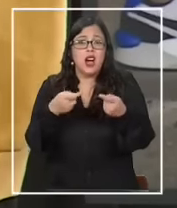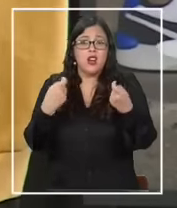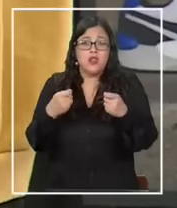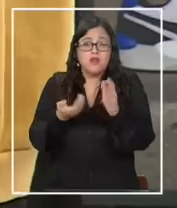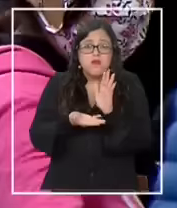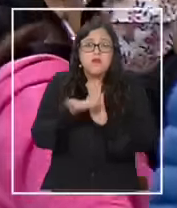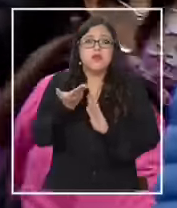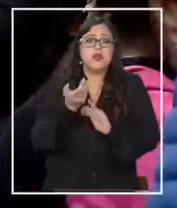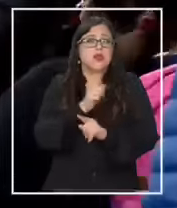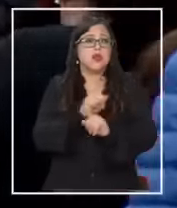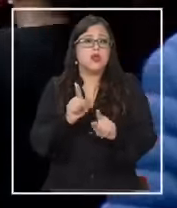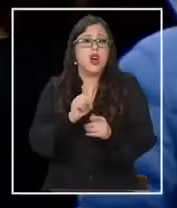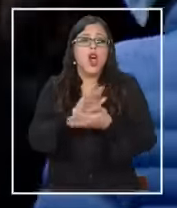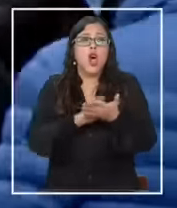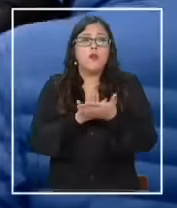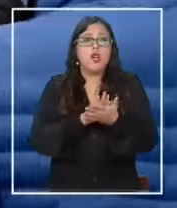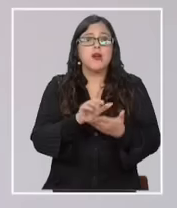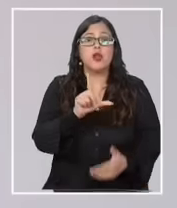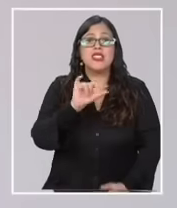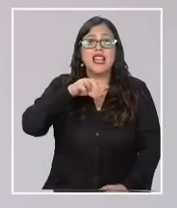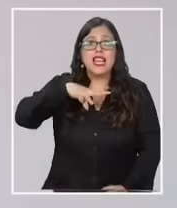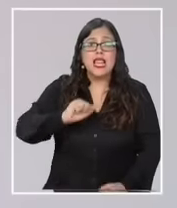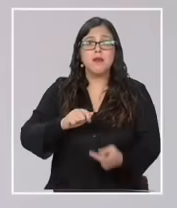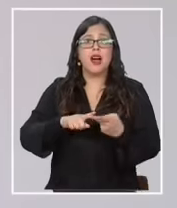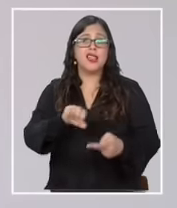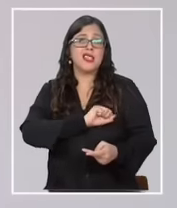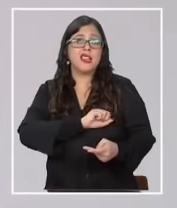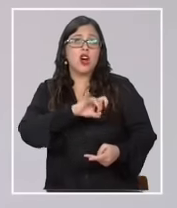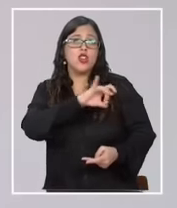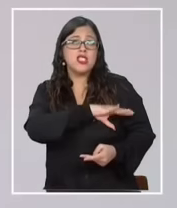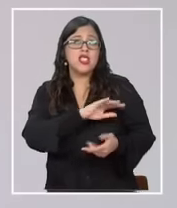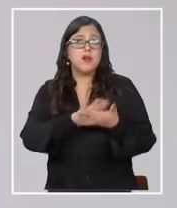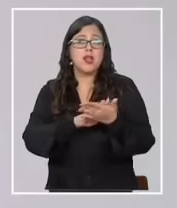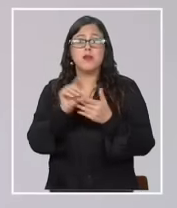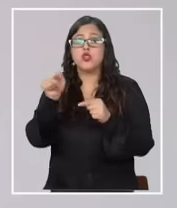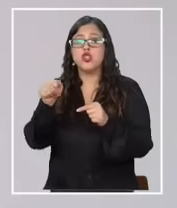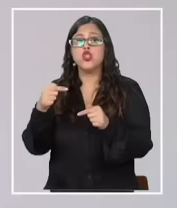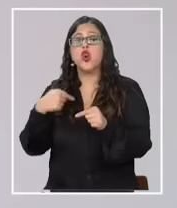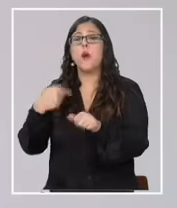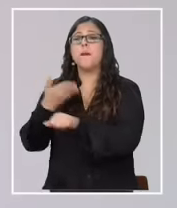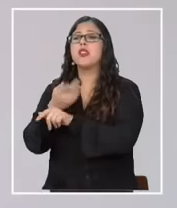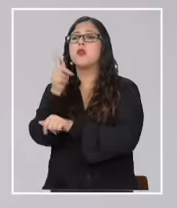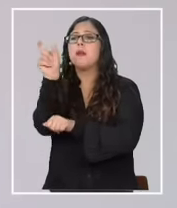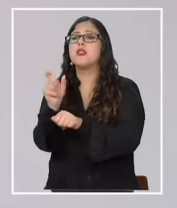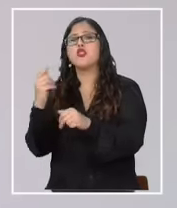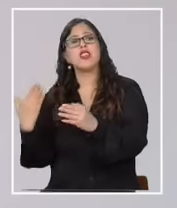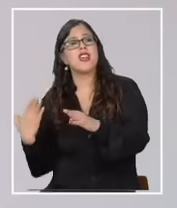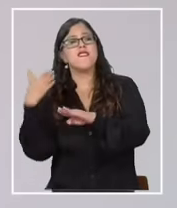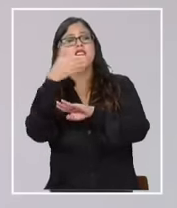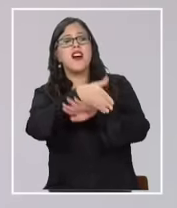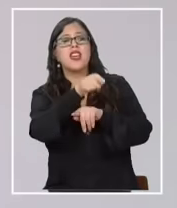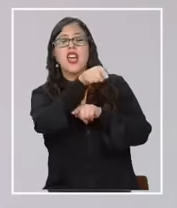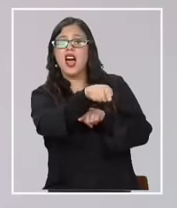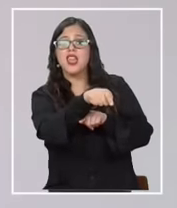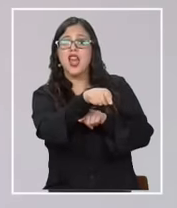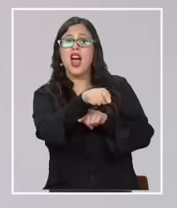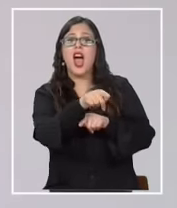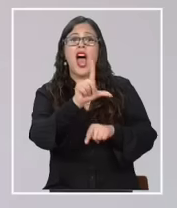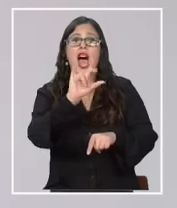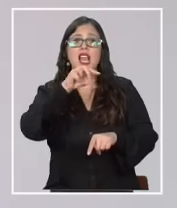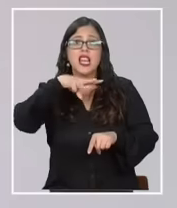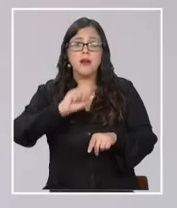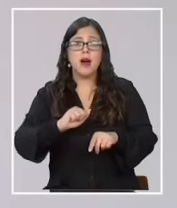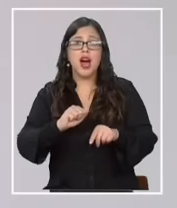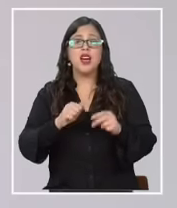multinacional entre Lima y Santiago de Chile me di cuenta que si envía esa persona a Lima el valor para mí como empresa en dólares va a ser más